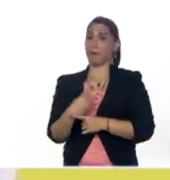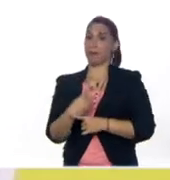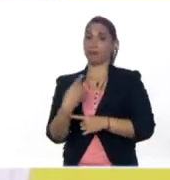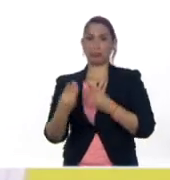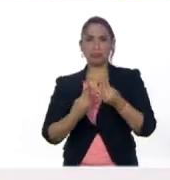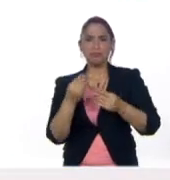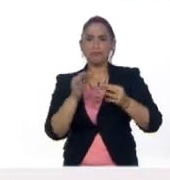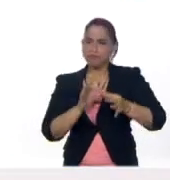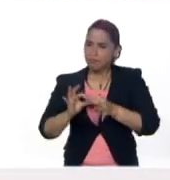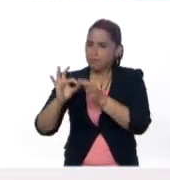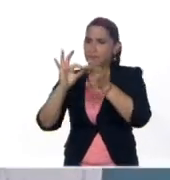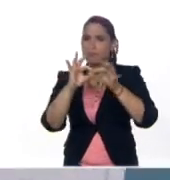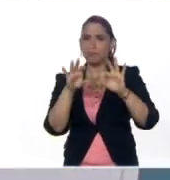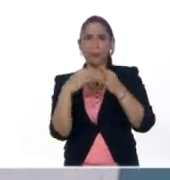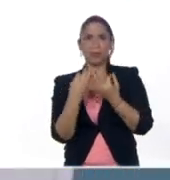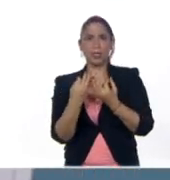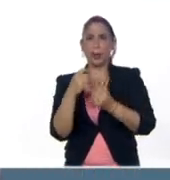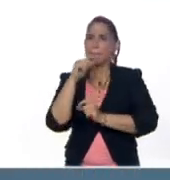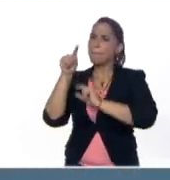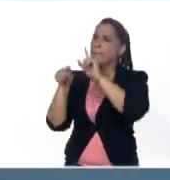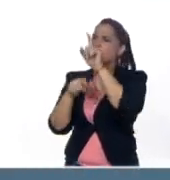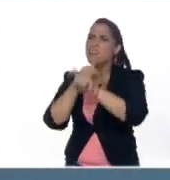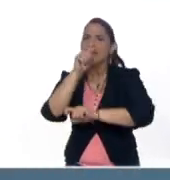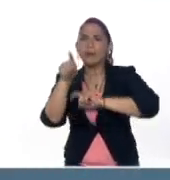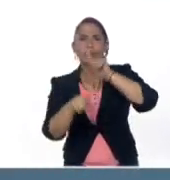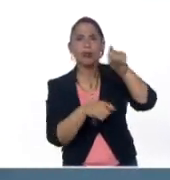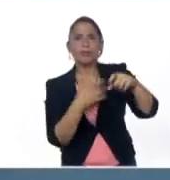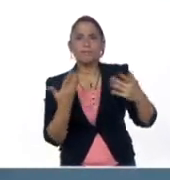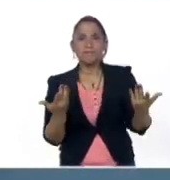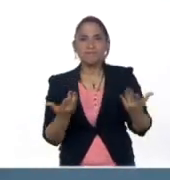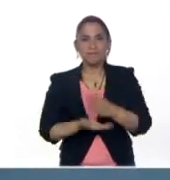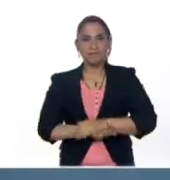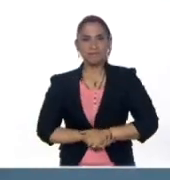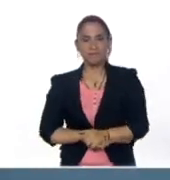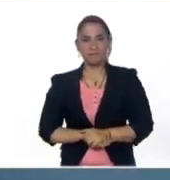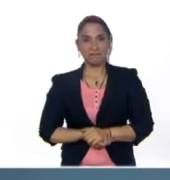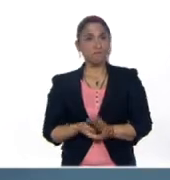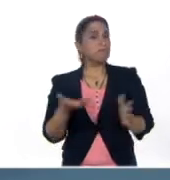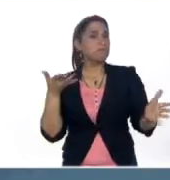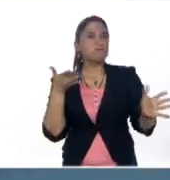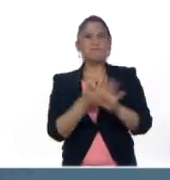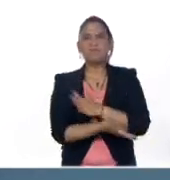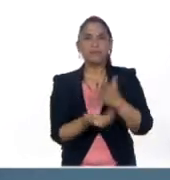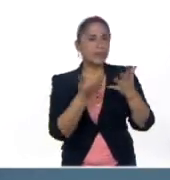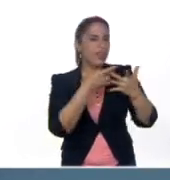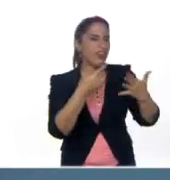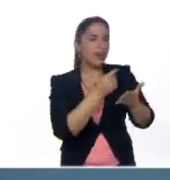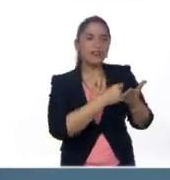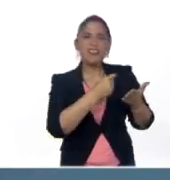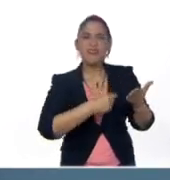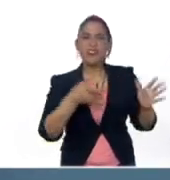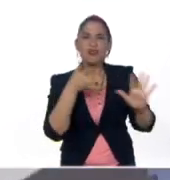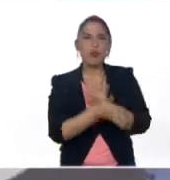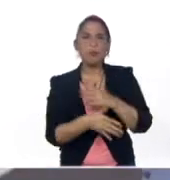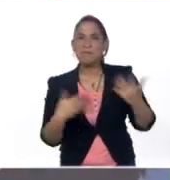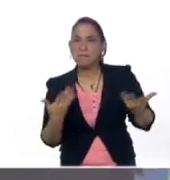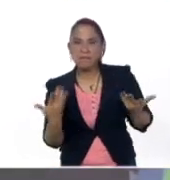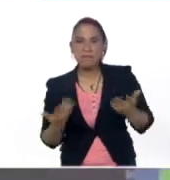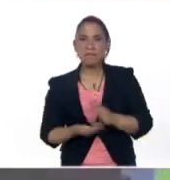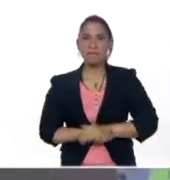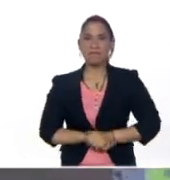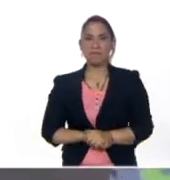hacer en familia Y le preguntamos ¿De qué podemos escribir? ¿Sobre qué podemos escribir?